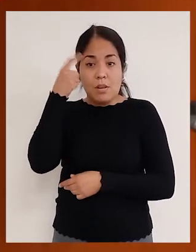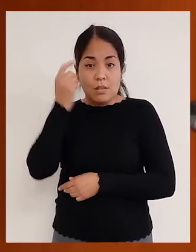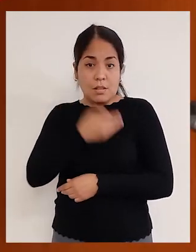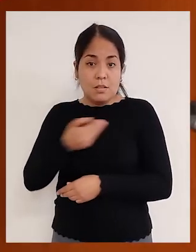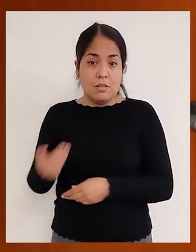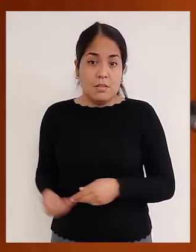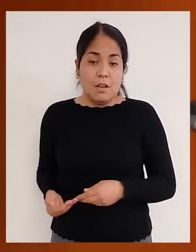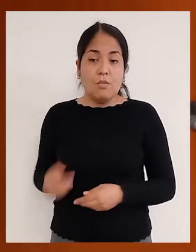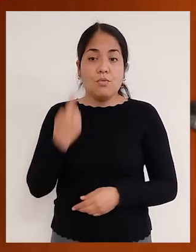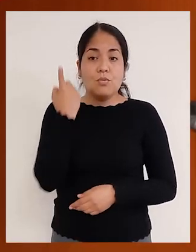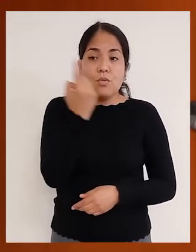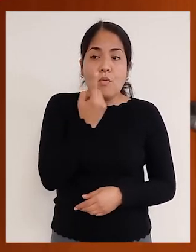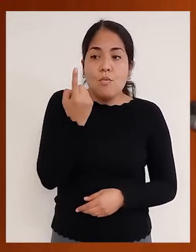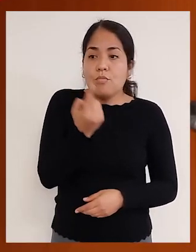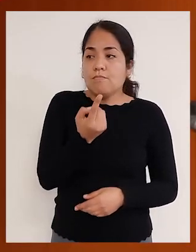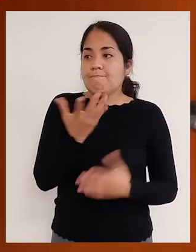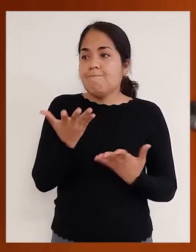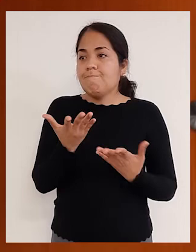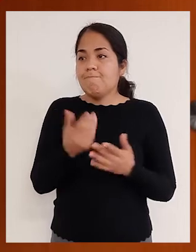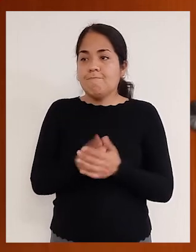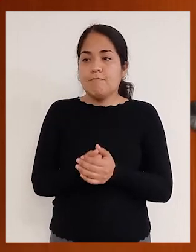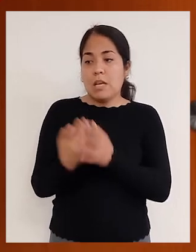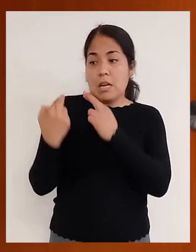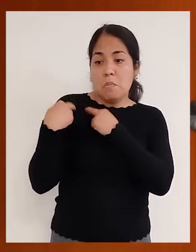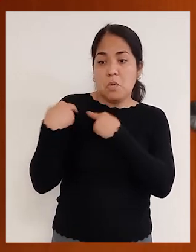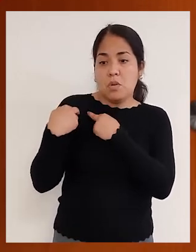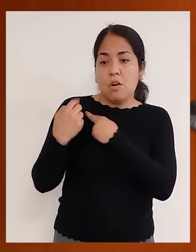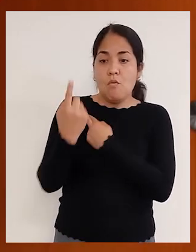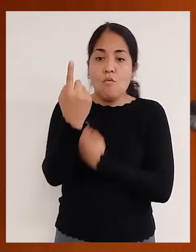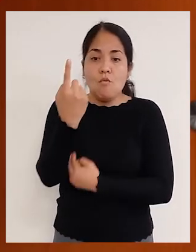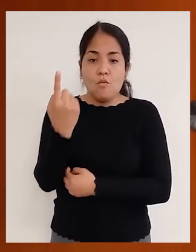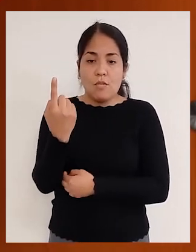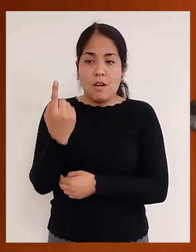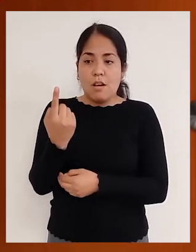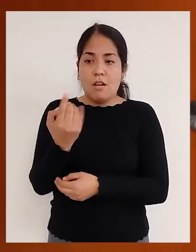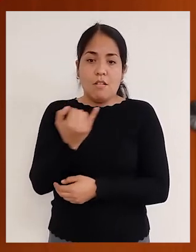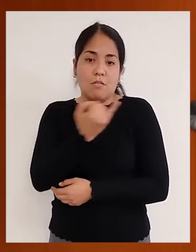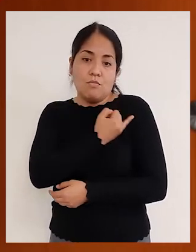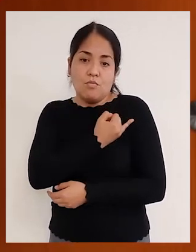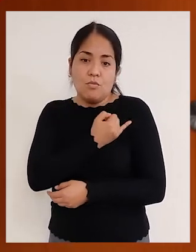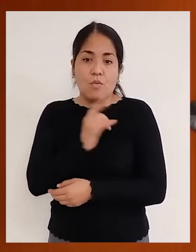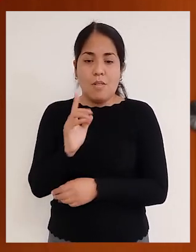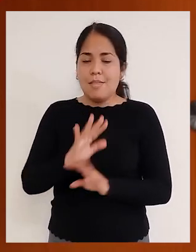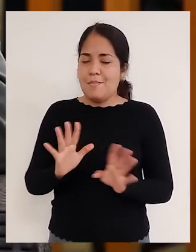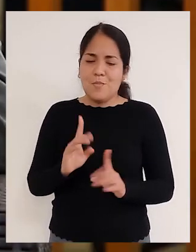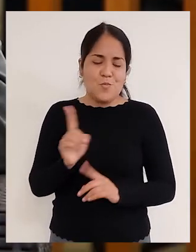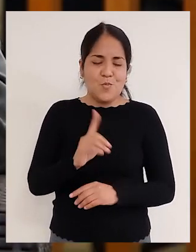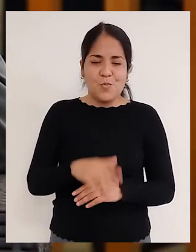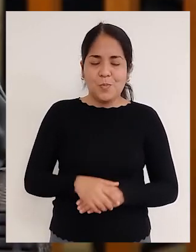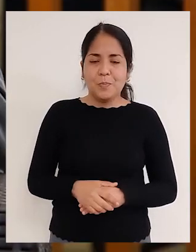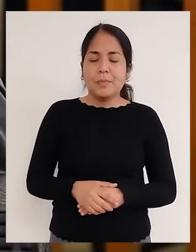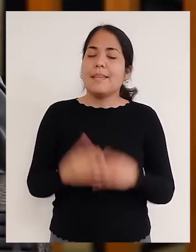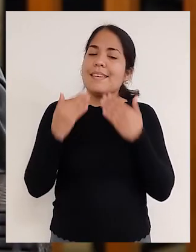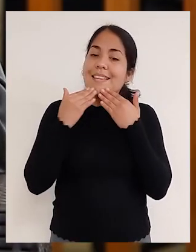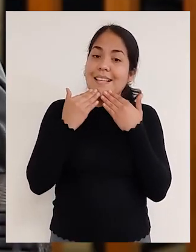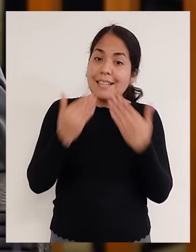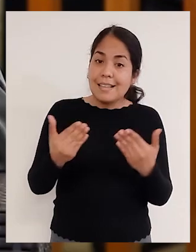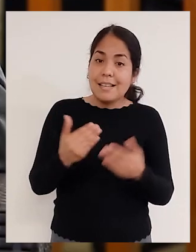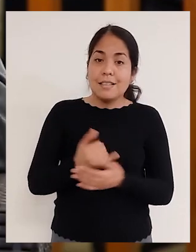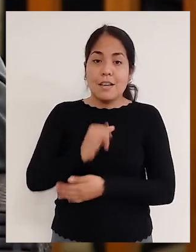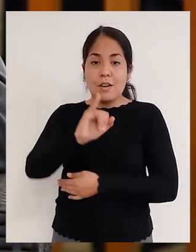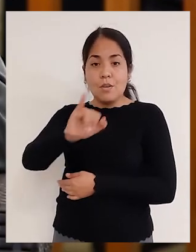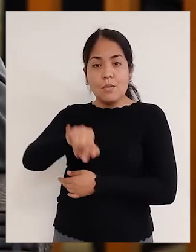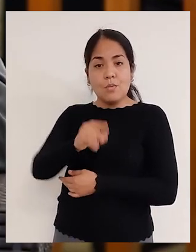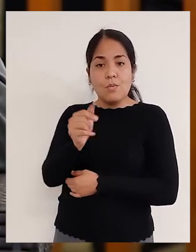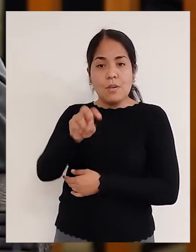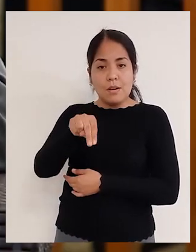públicas. Y no solo se aborda o no solo se le debe asignar a una oficina o una dirección. Gracias, Juan Carlos. Entonces